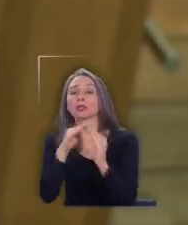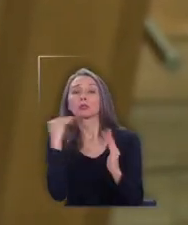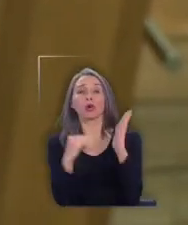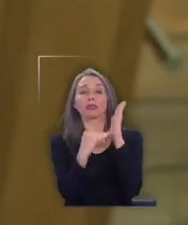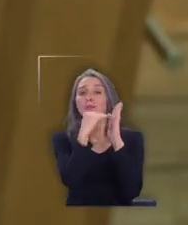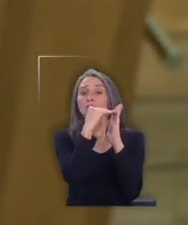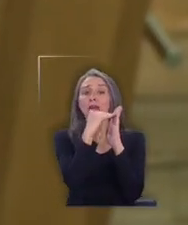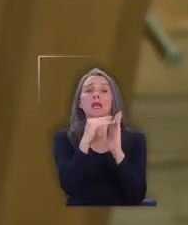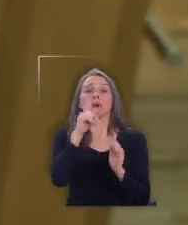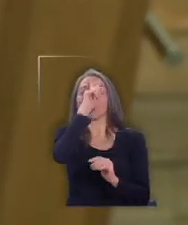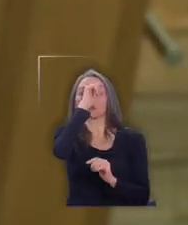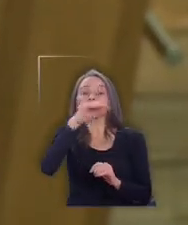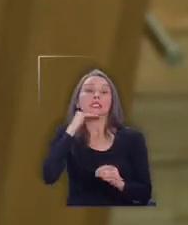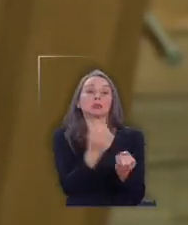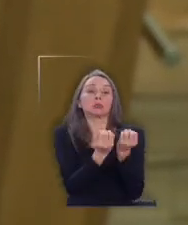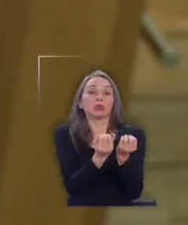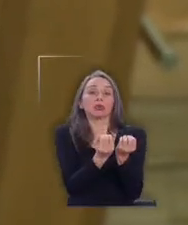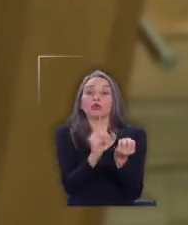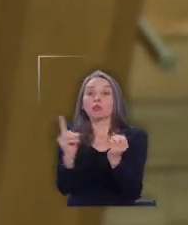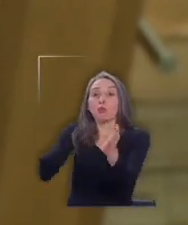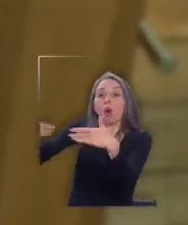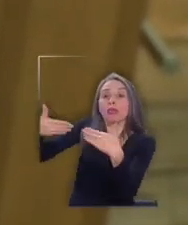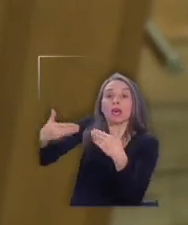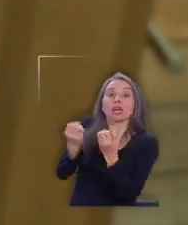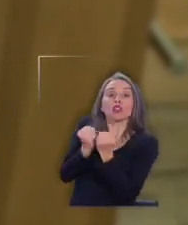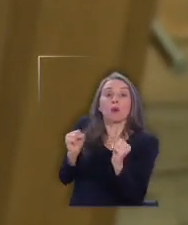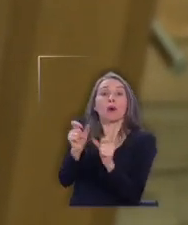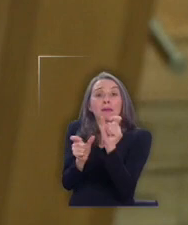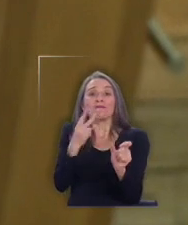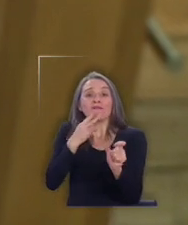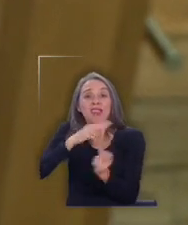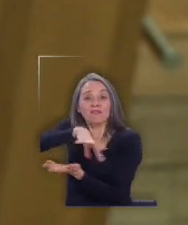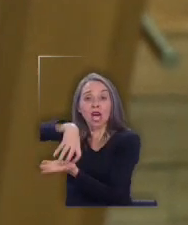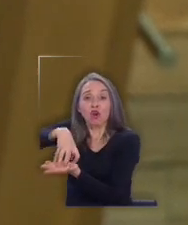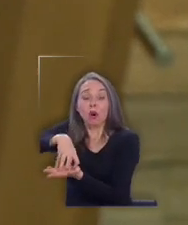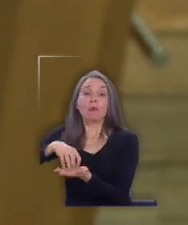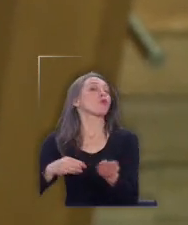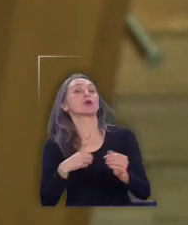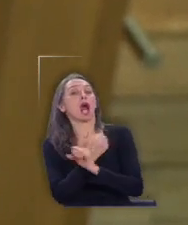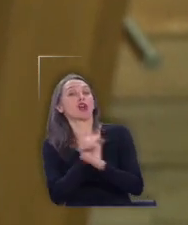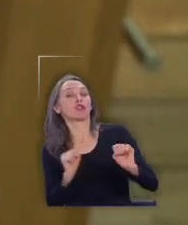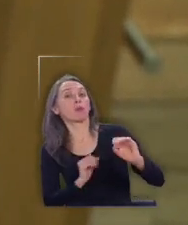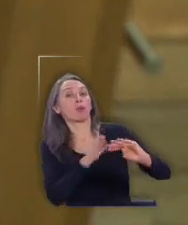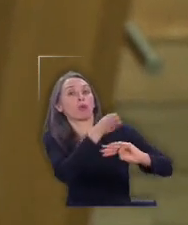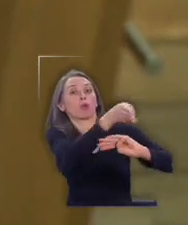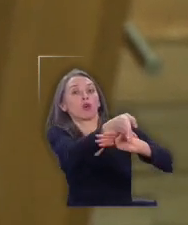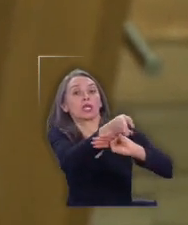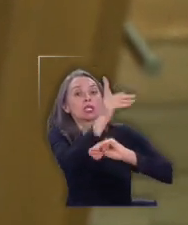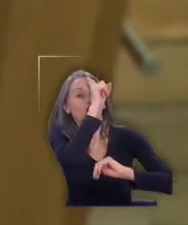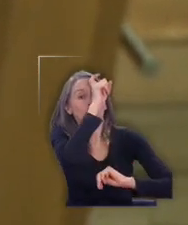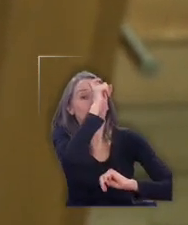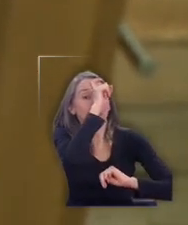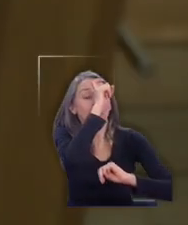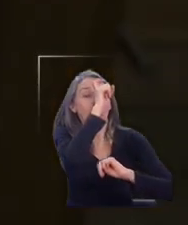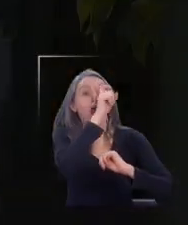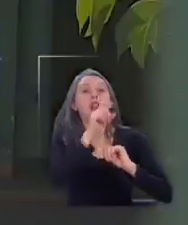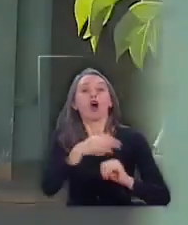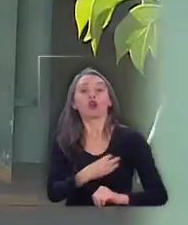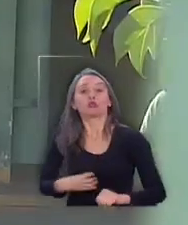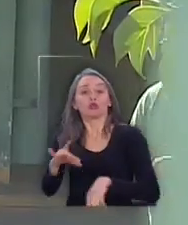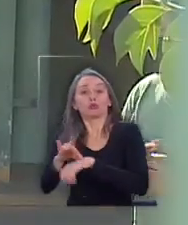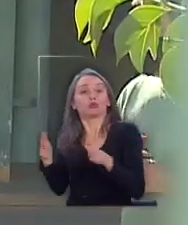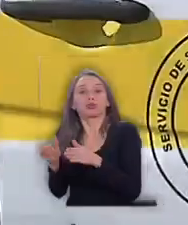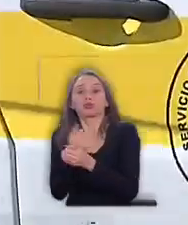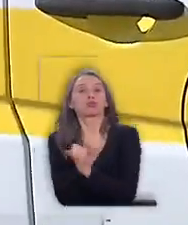comenzaron a colapsar. Y muchos de nuestros vecinos no tuvieron la oportunidad de ir a esas asistencias de nivel secundario.